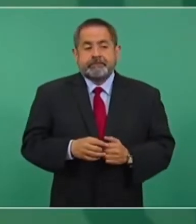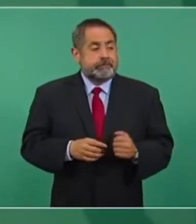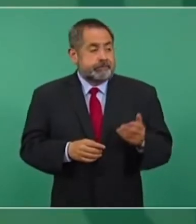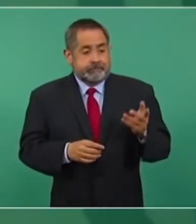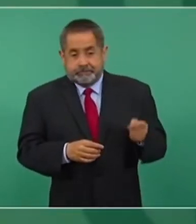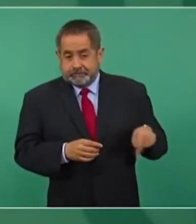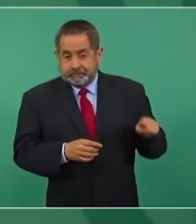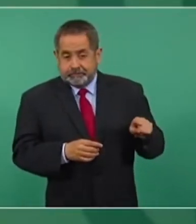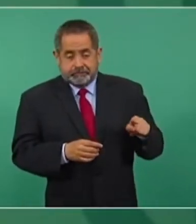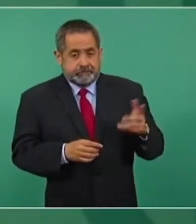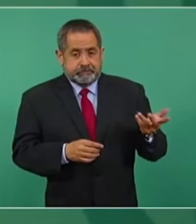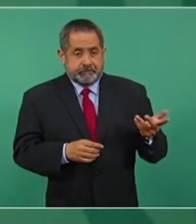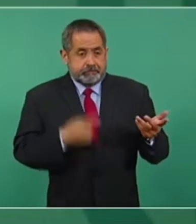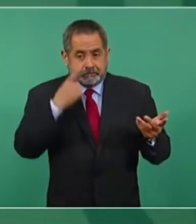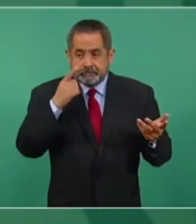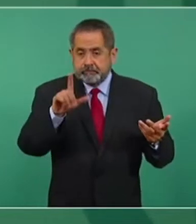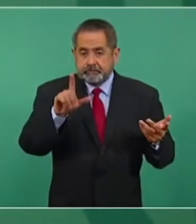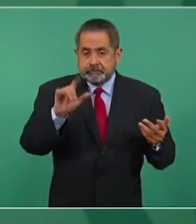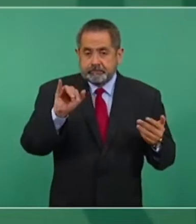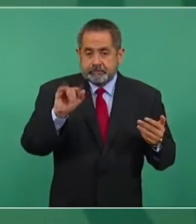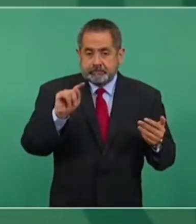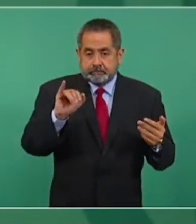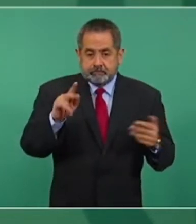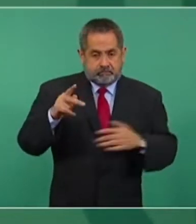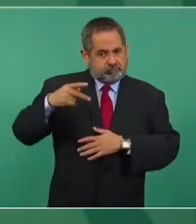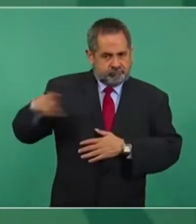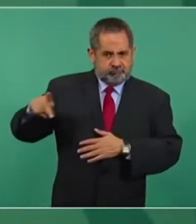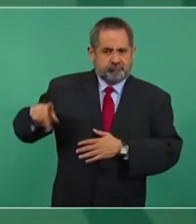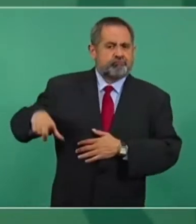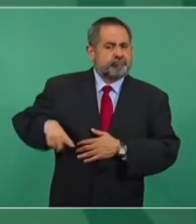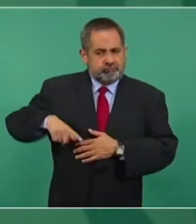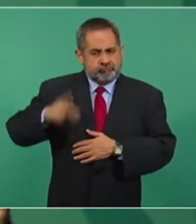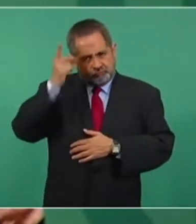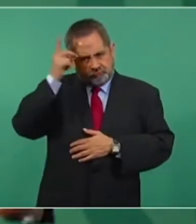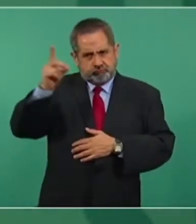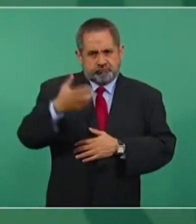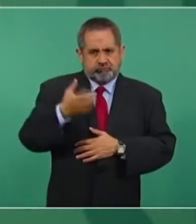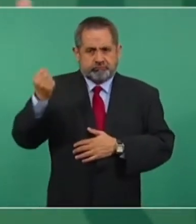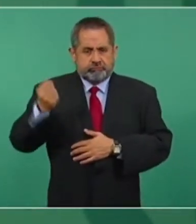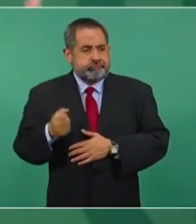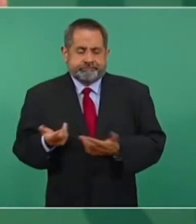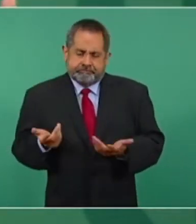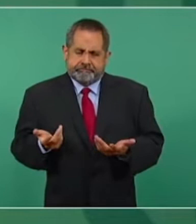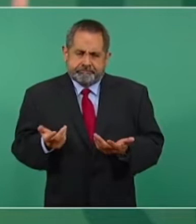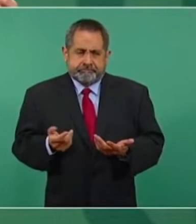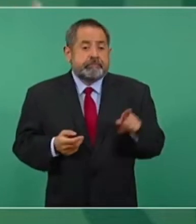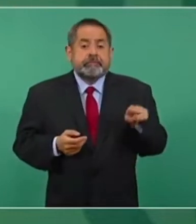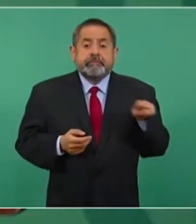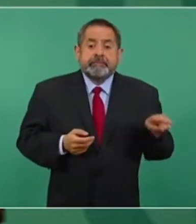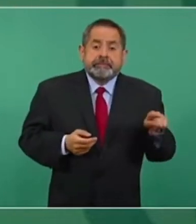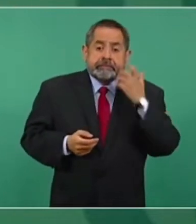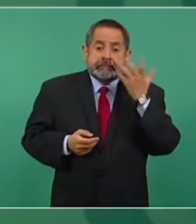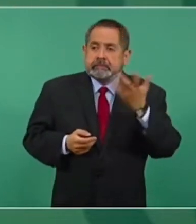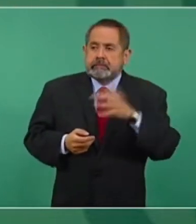el litio sea propiedad de la nación, porque quisieran que fuese